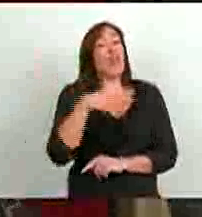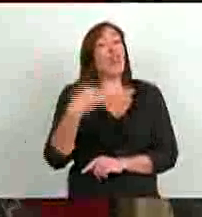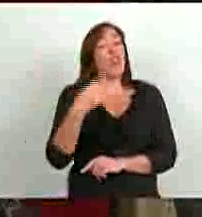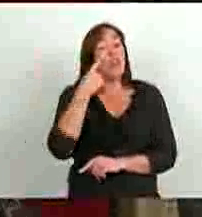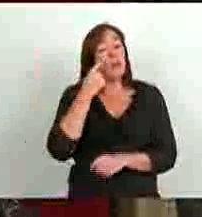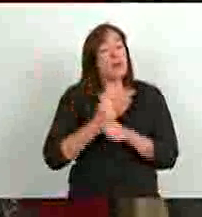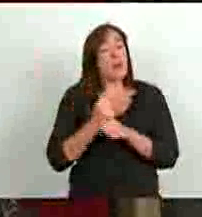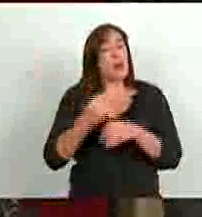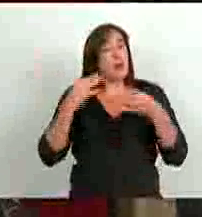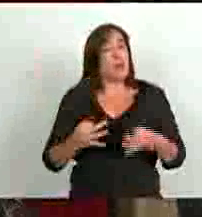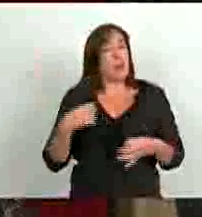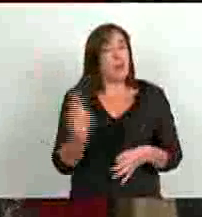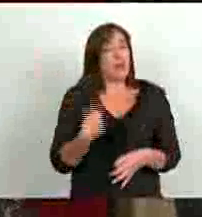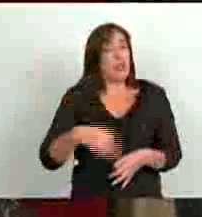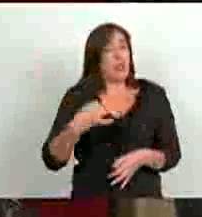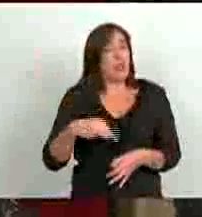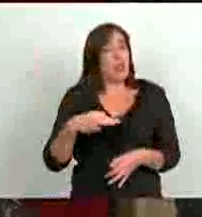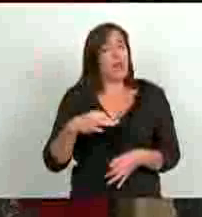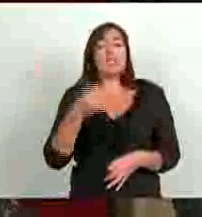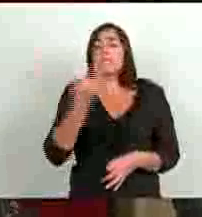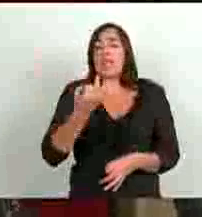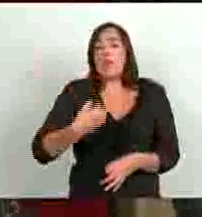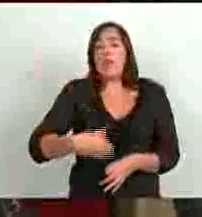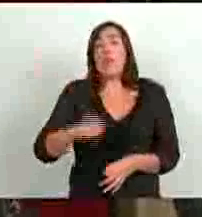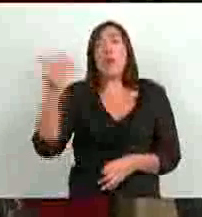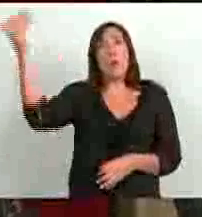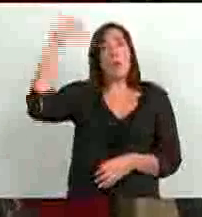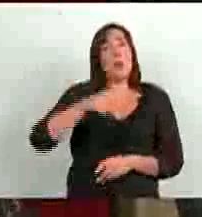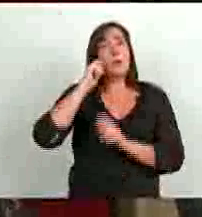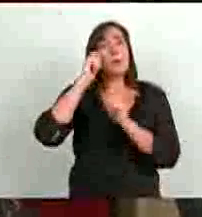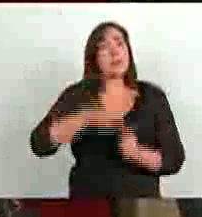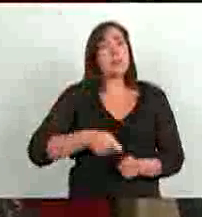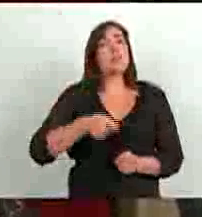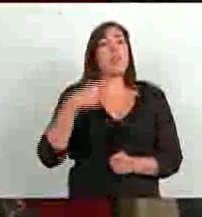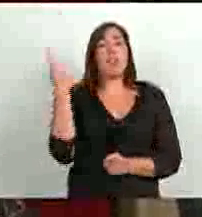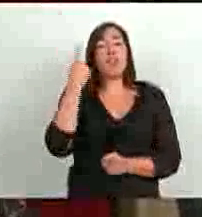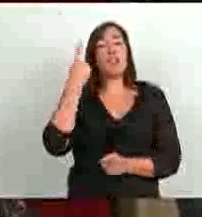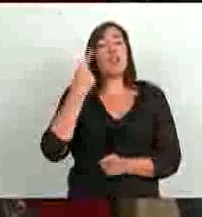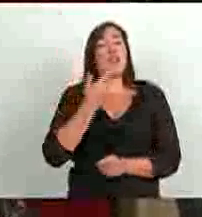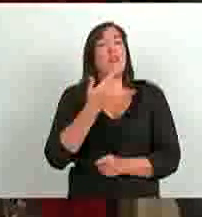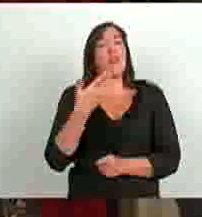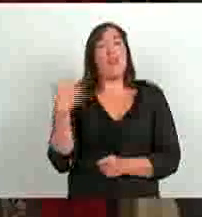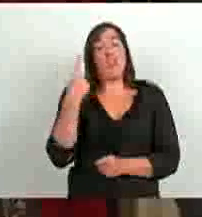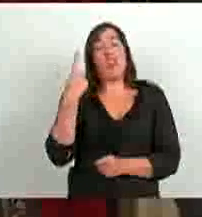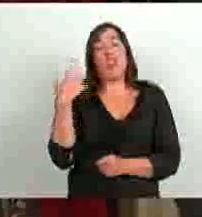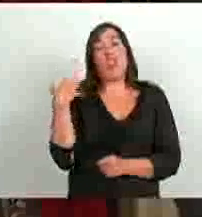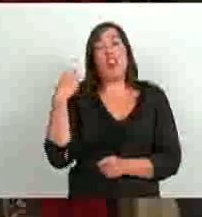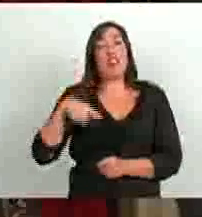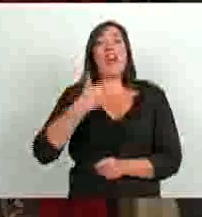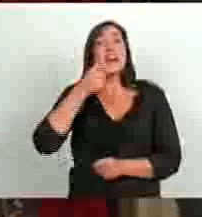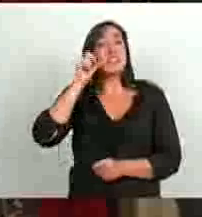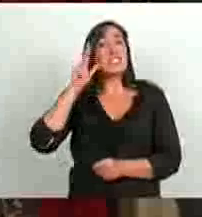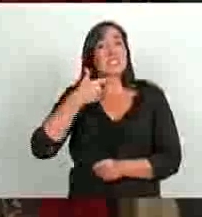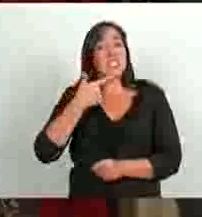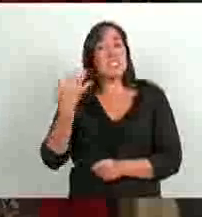seguramente van a recibir una visita del señor director general del ANSES para comentarles